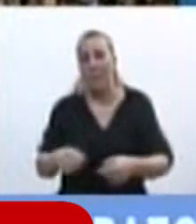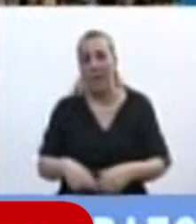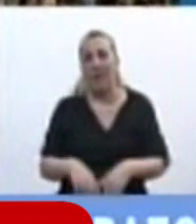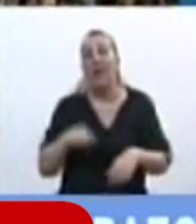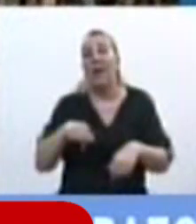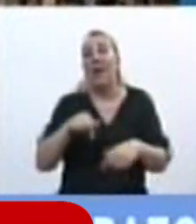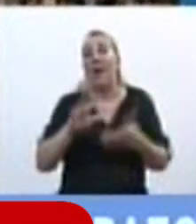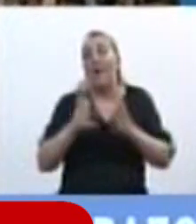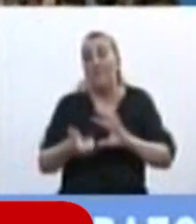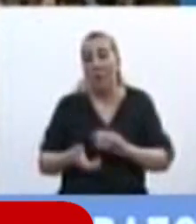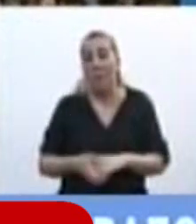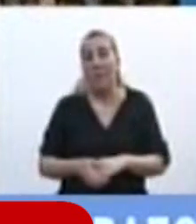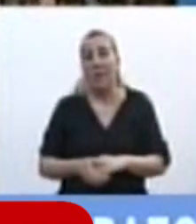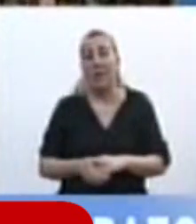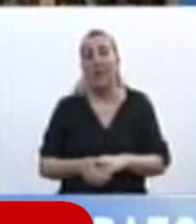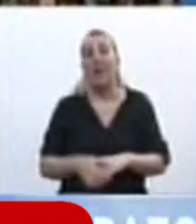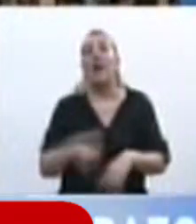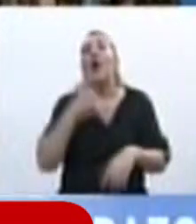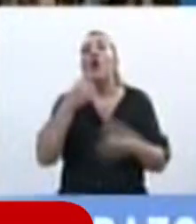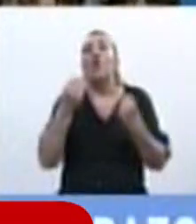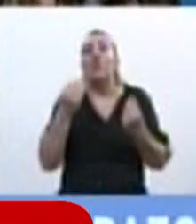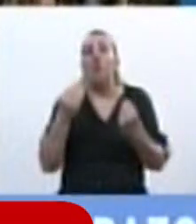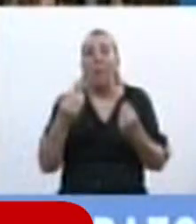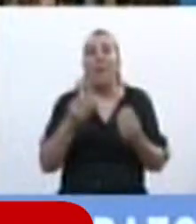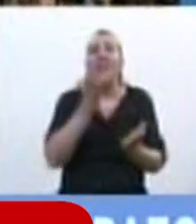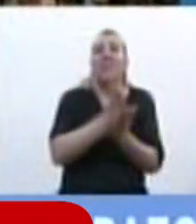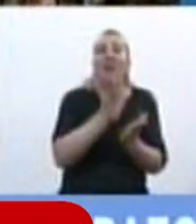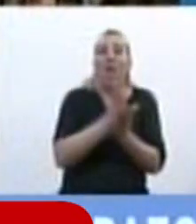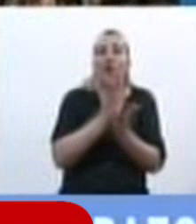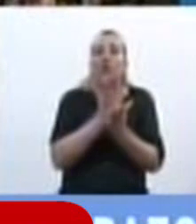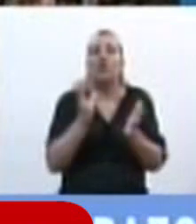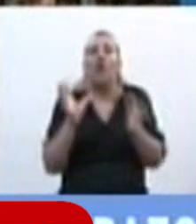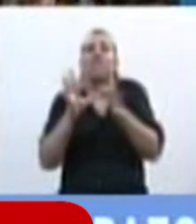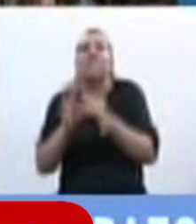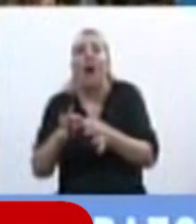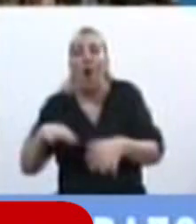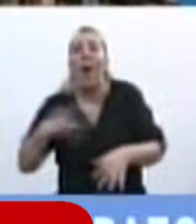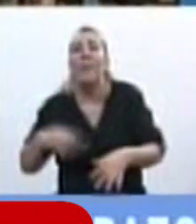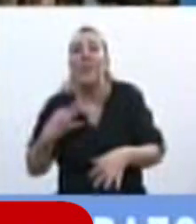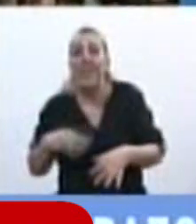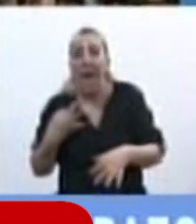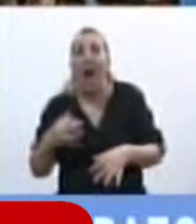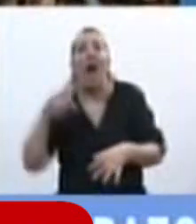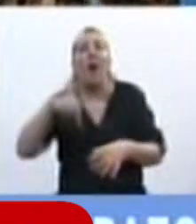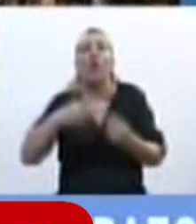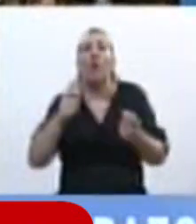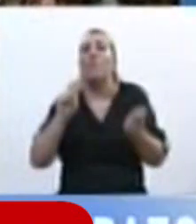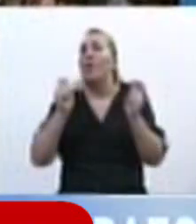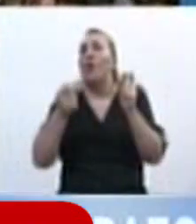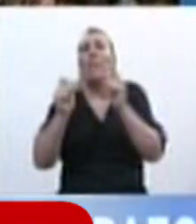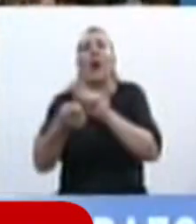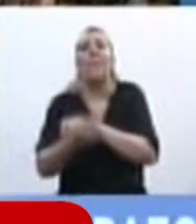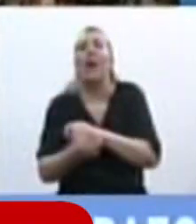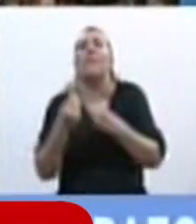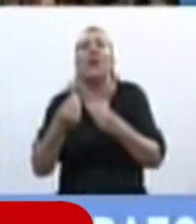este sentido, termino, la relación del derecho en particular con la vida y su valoración ha ido cambiando a la luz de las